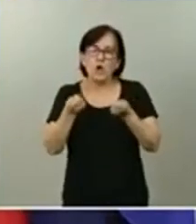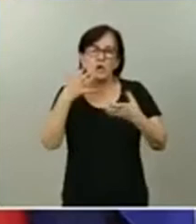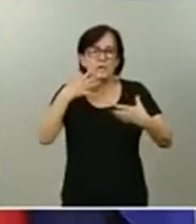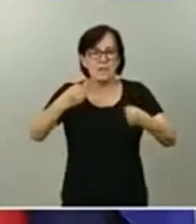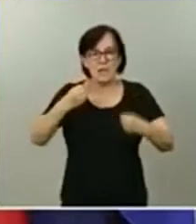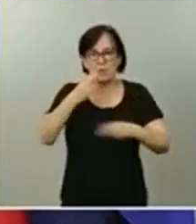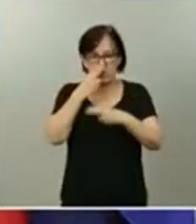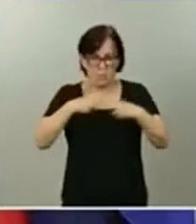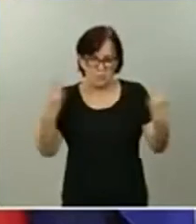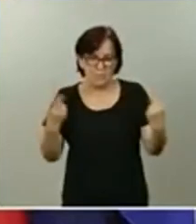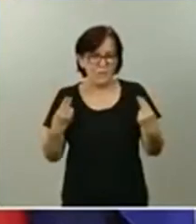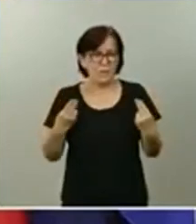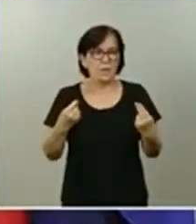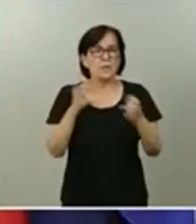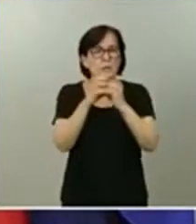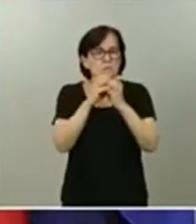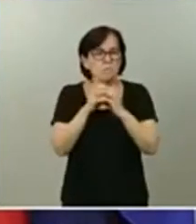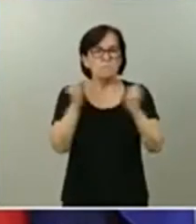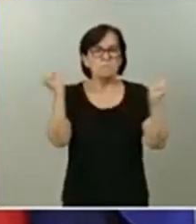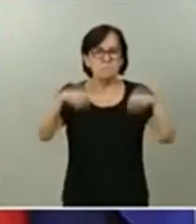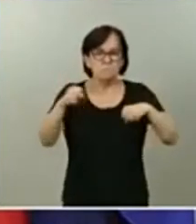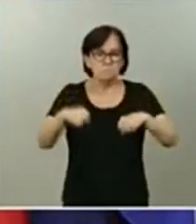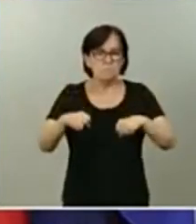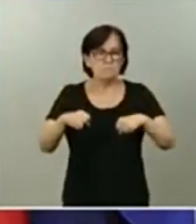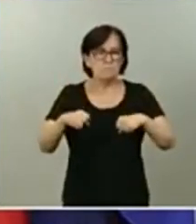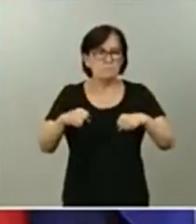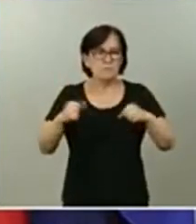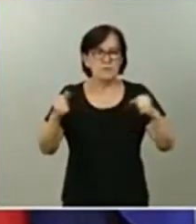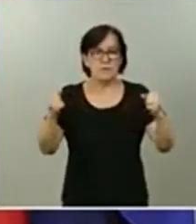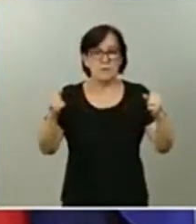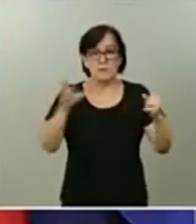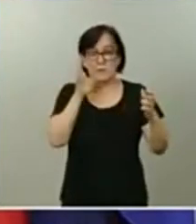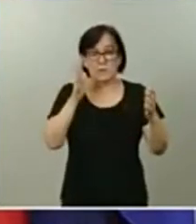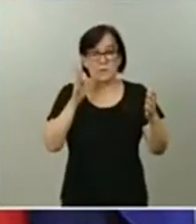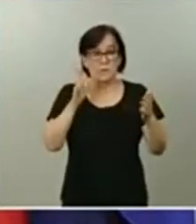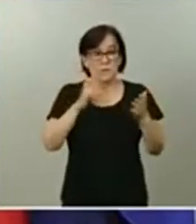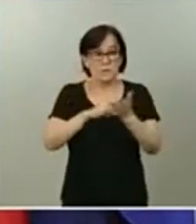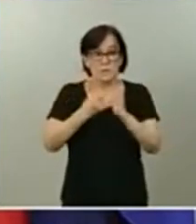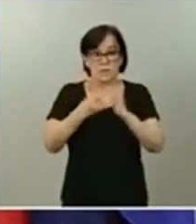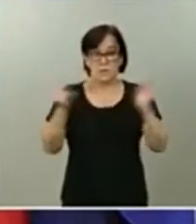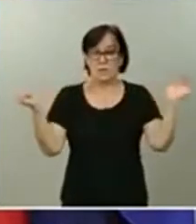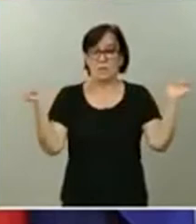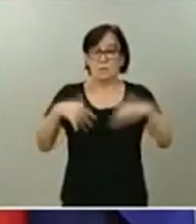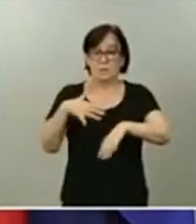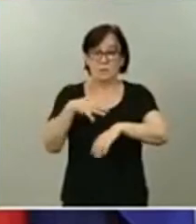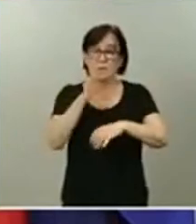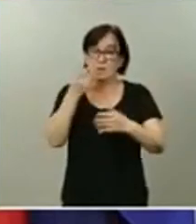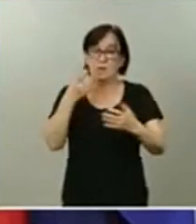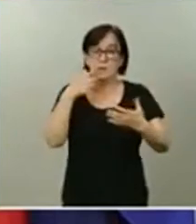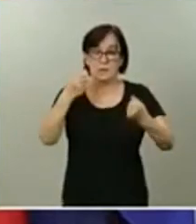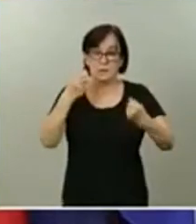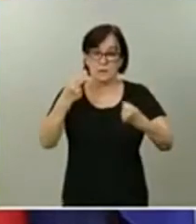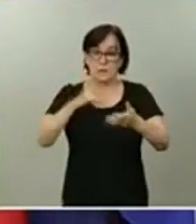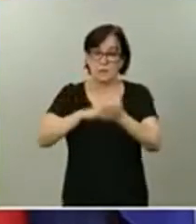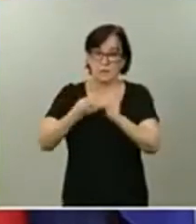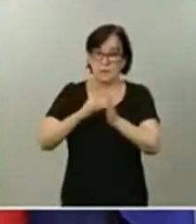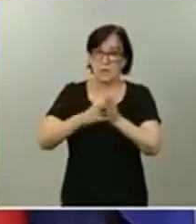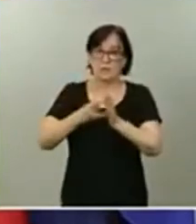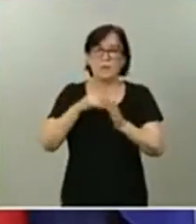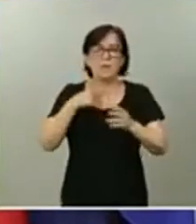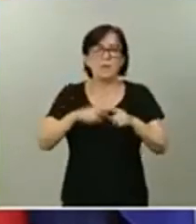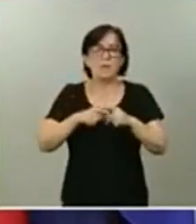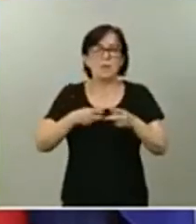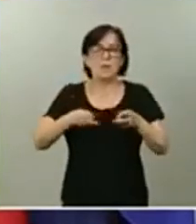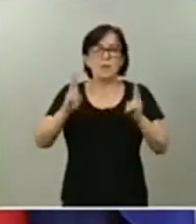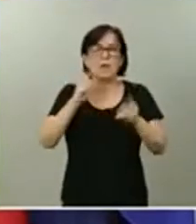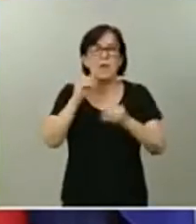discutidas y aprobadas en el seno de la interterritoria del Sistema Nacional de Salud y que permiten, por tanto, decidir qué acciones